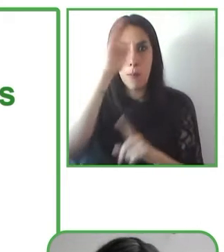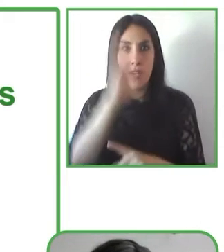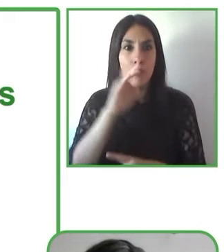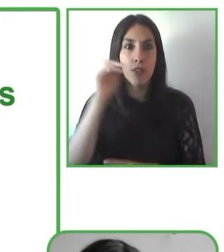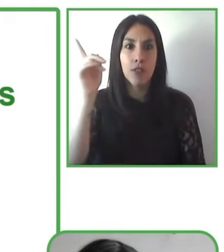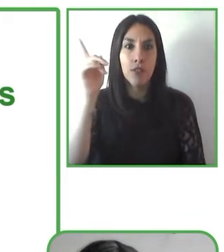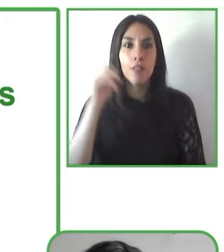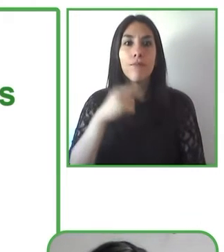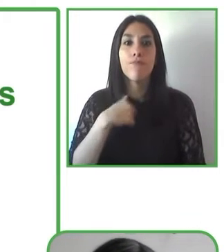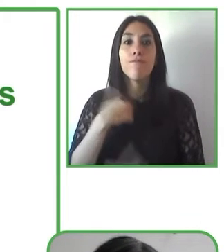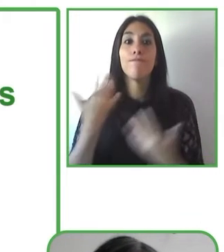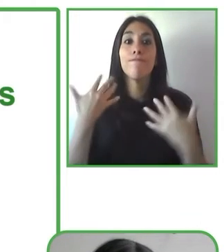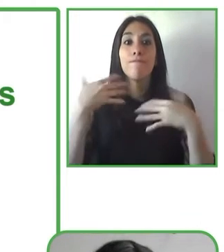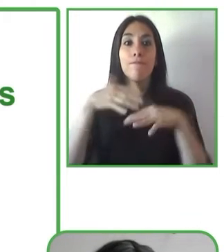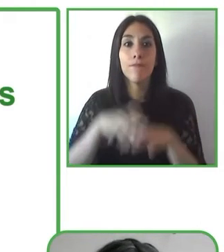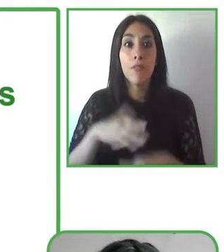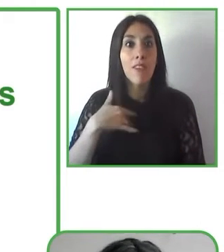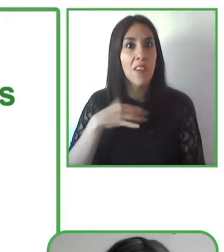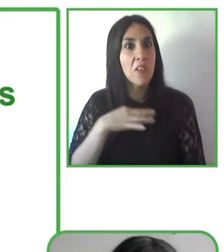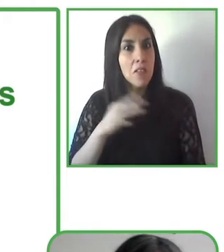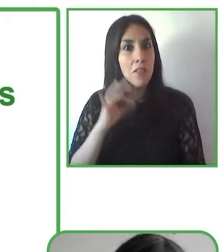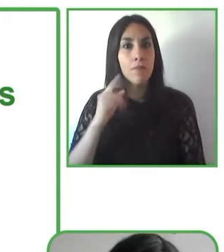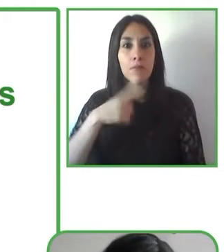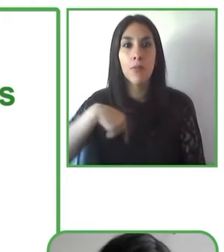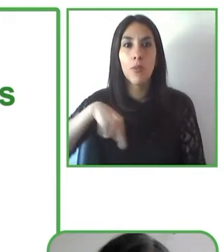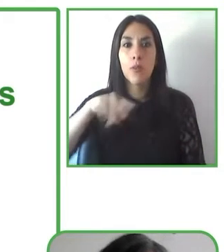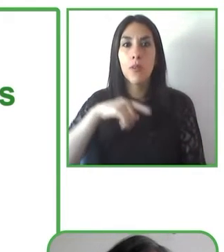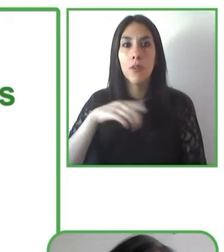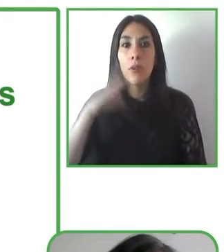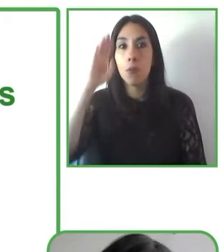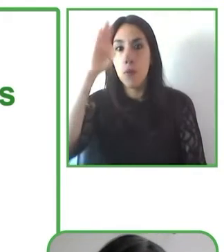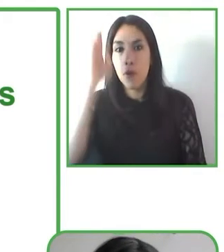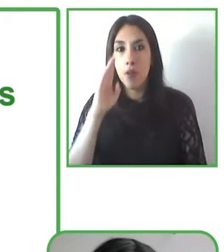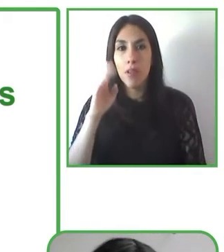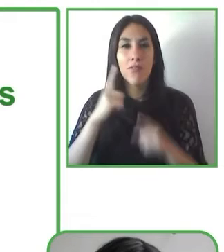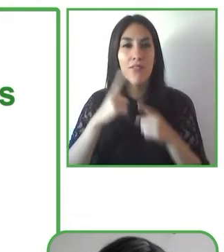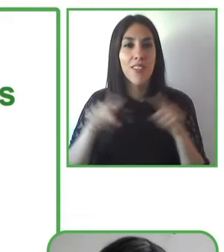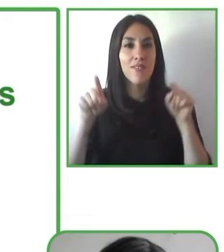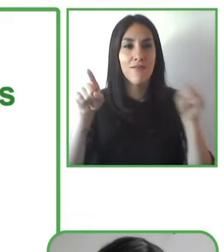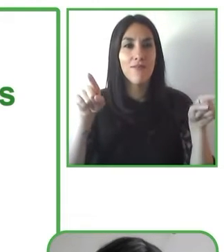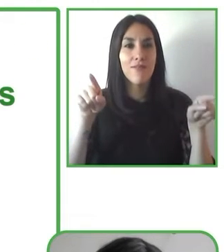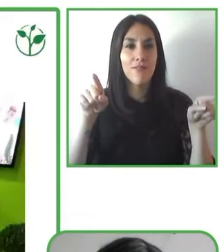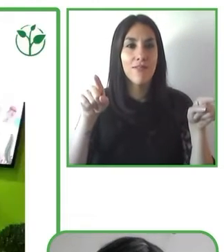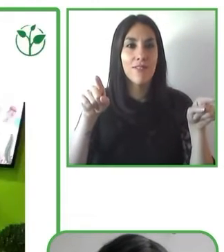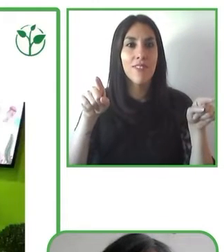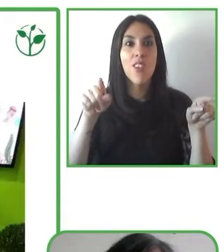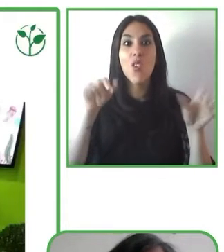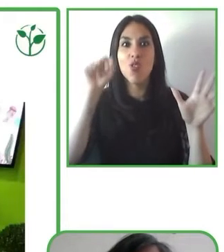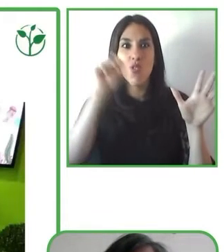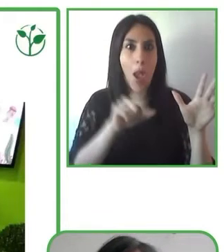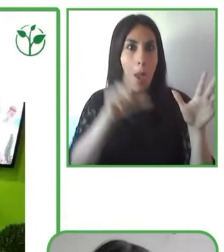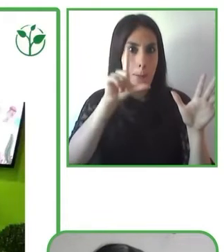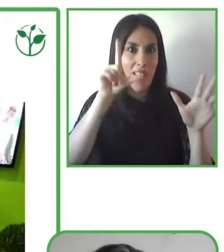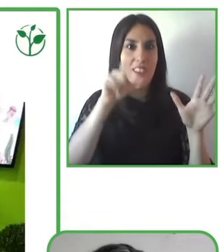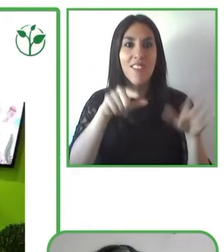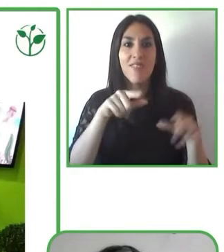hermanos de los hermanos Latina, podamos estar juntos en este encuentro.